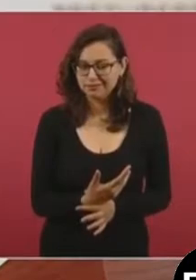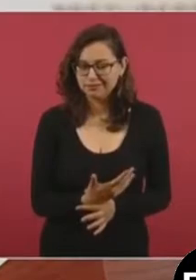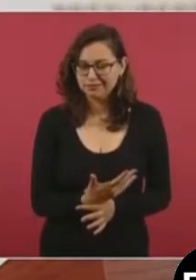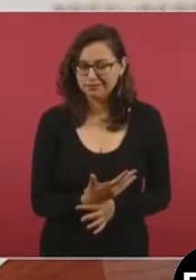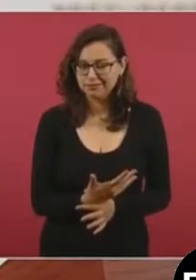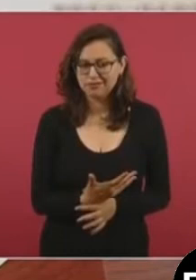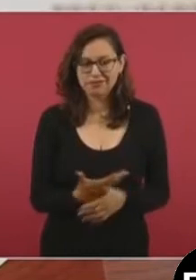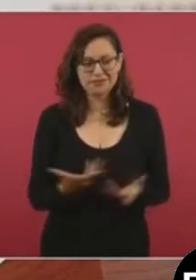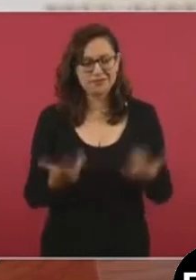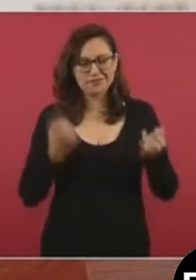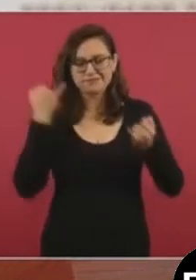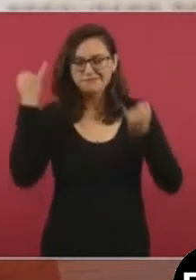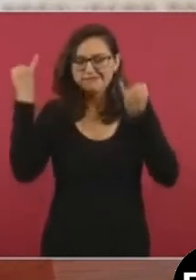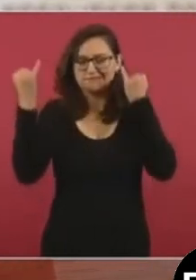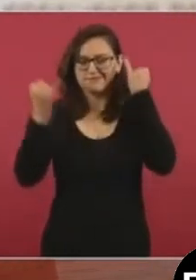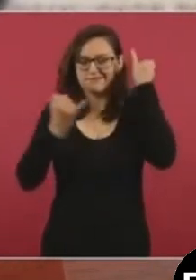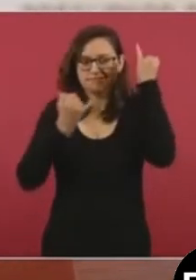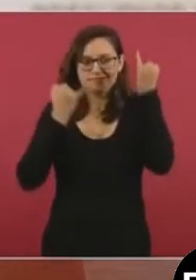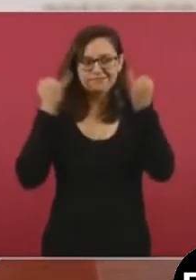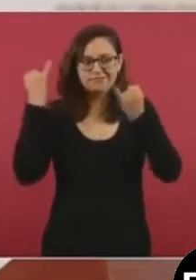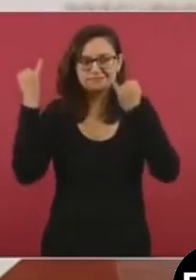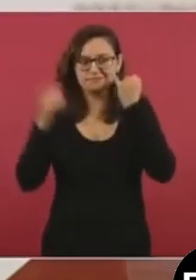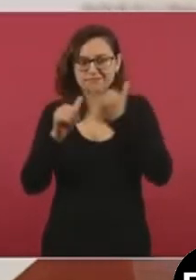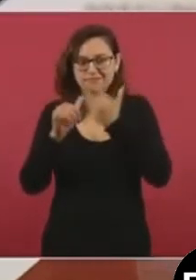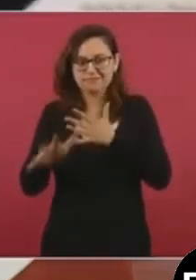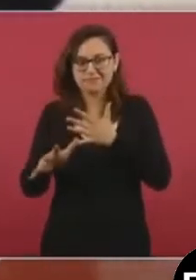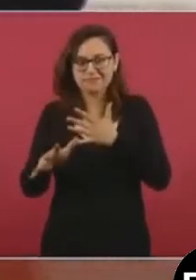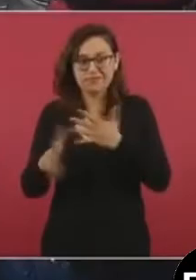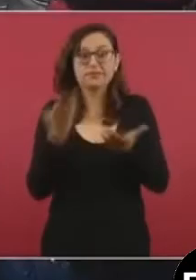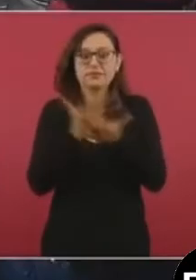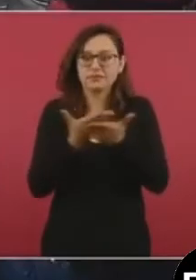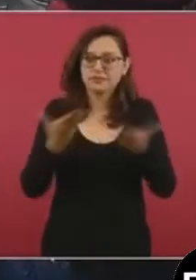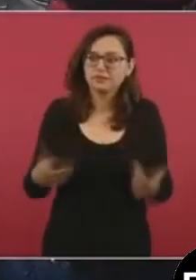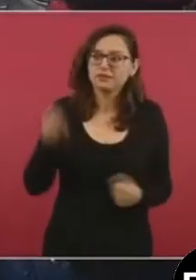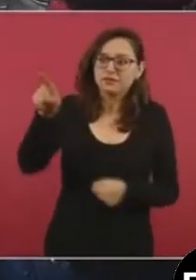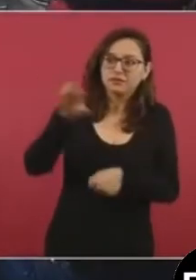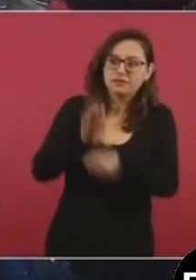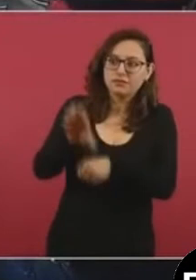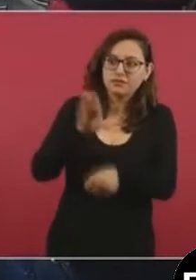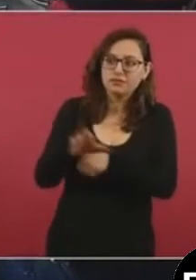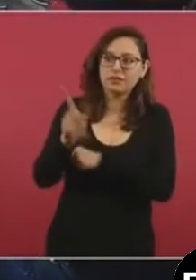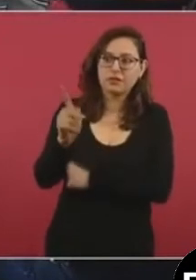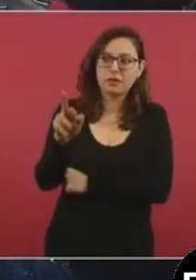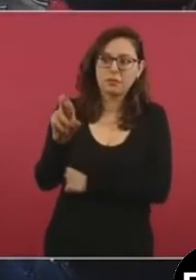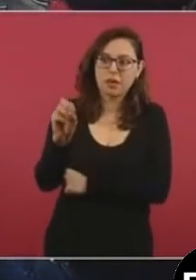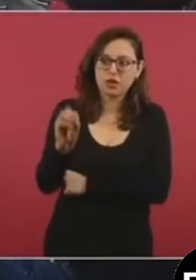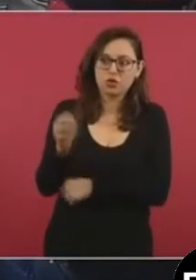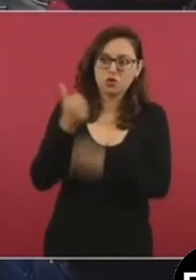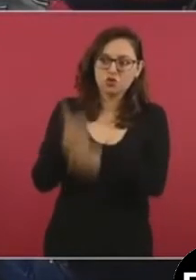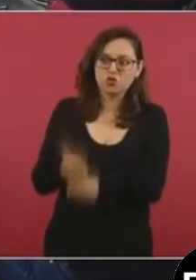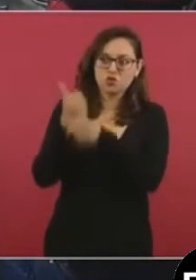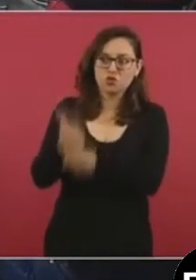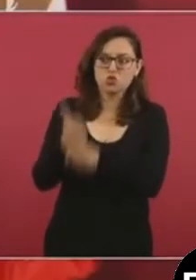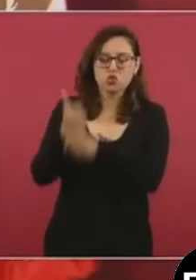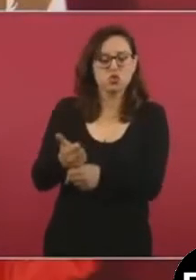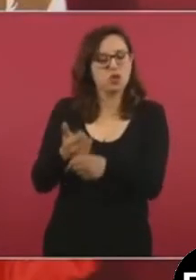Entonces, todo eso sucedió. Entonces, por eso lo de Petro es nada